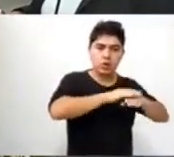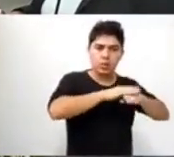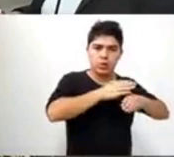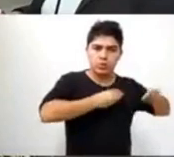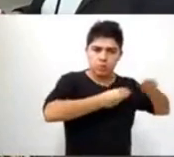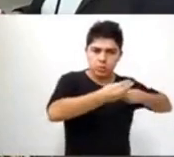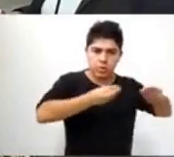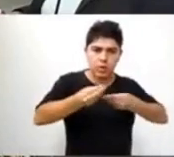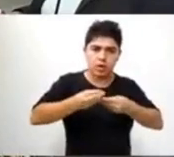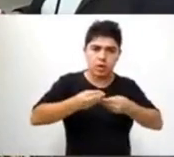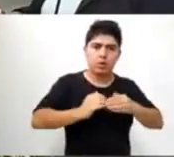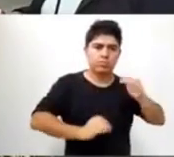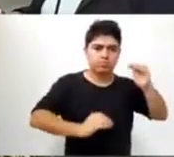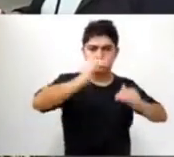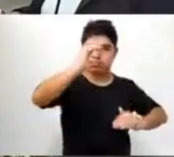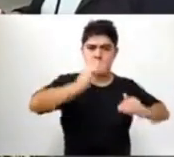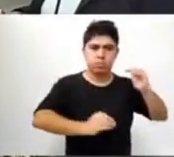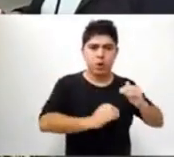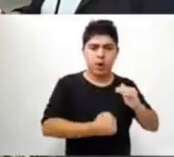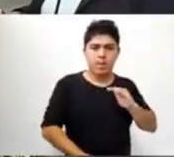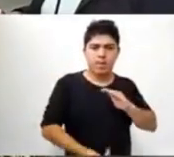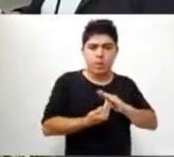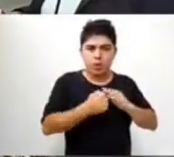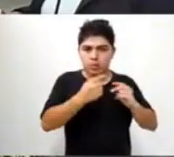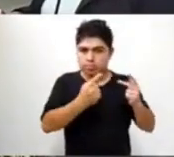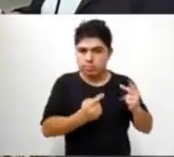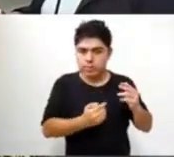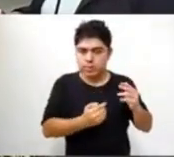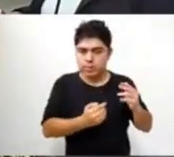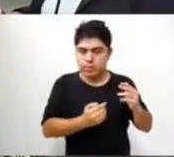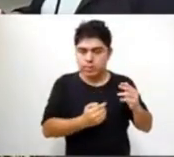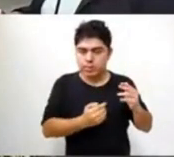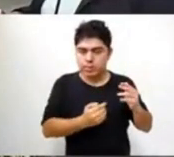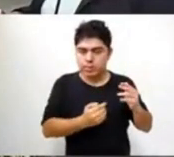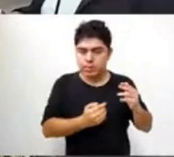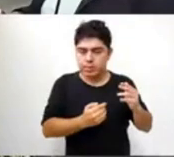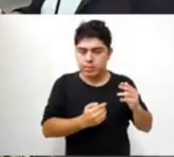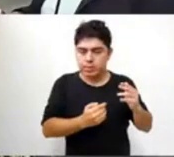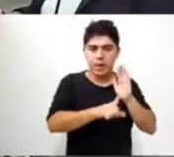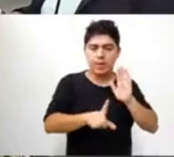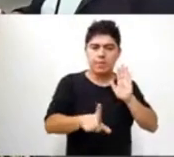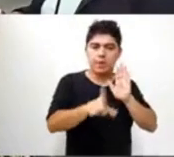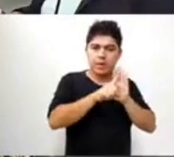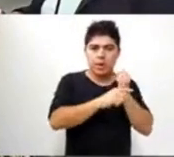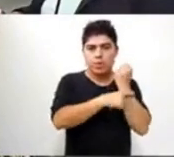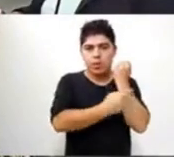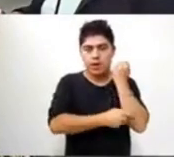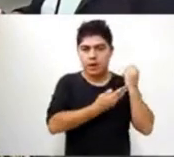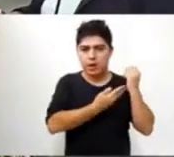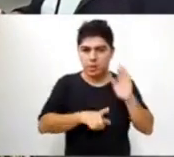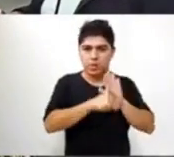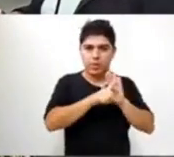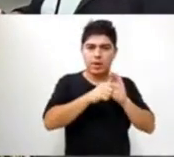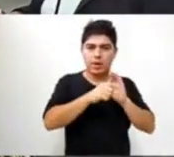todos sus niveles y jerarquías en los poderes ejecutivos, legislativos y judicial de la Nación. Por ello, el